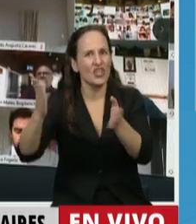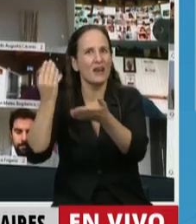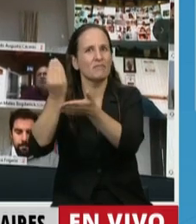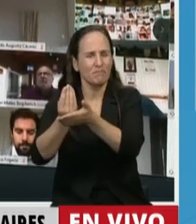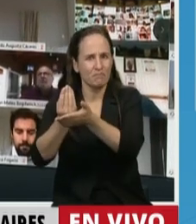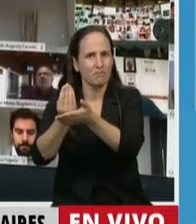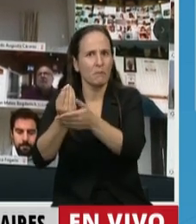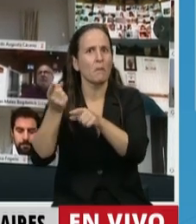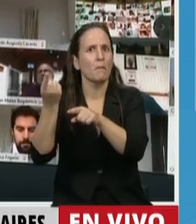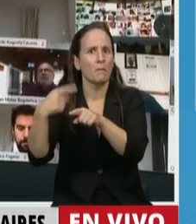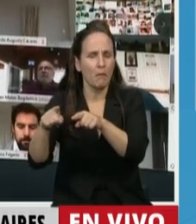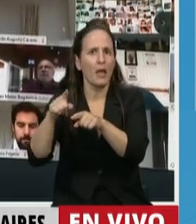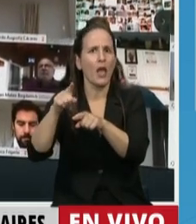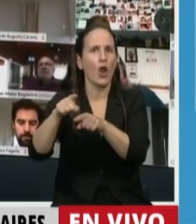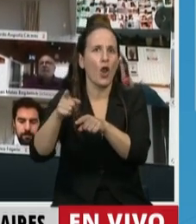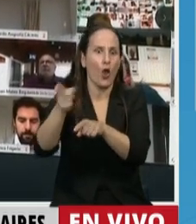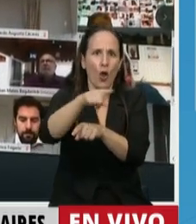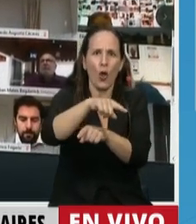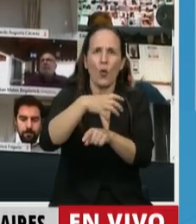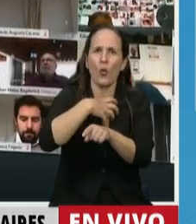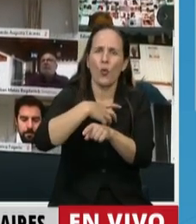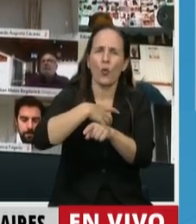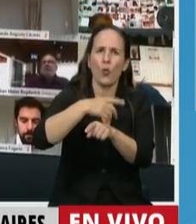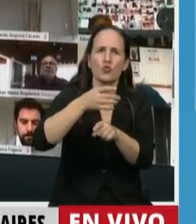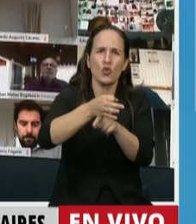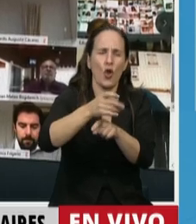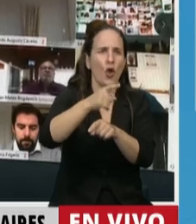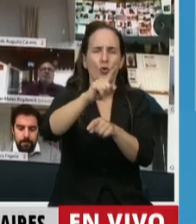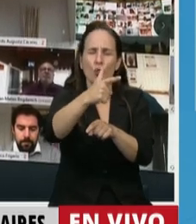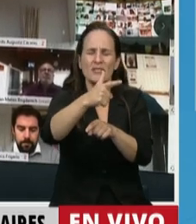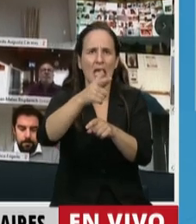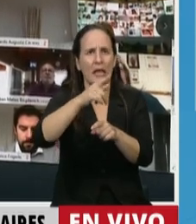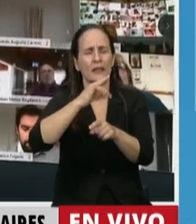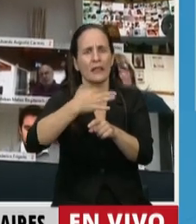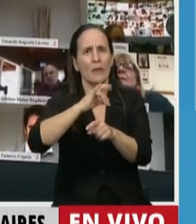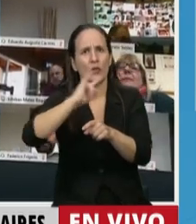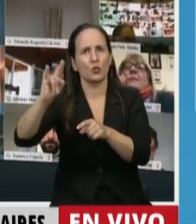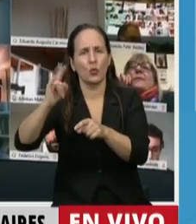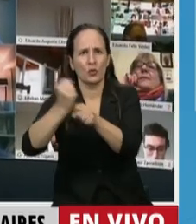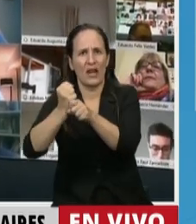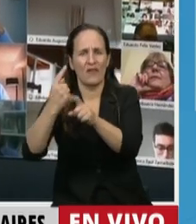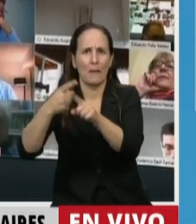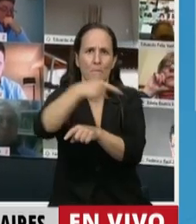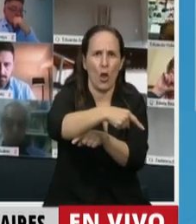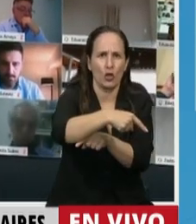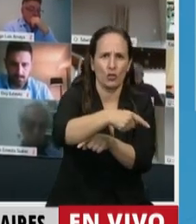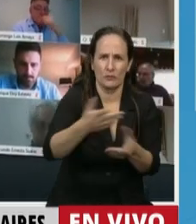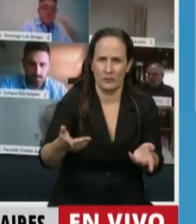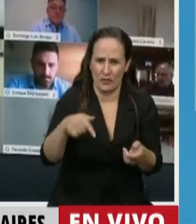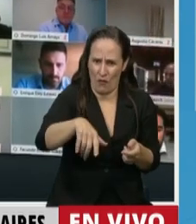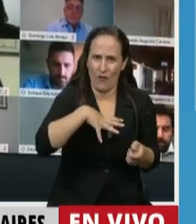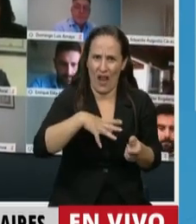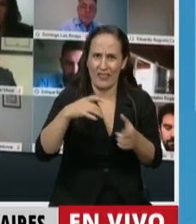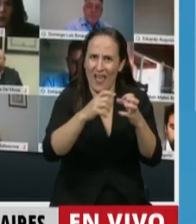se tienen que hacer cargo de los cursos y las materias de los docentes que no están nombrados. También acá se tendría que estar discutiendo